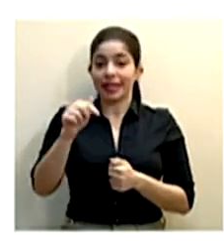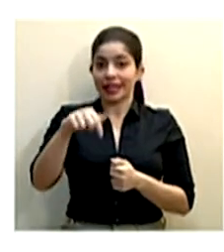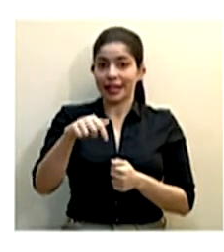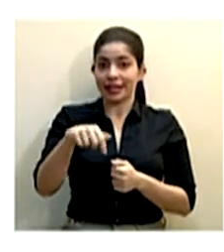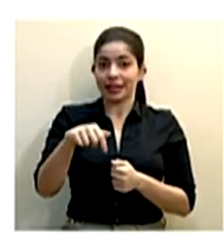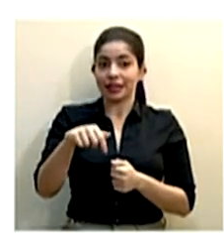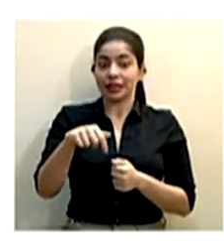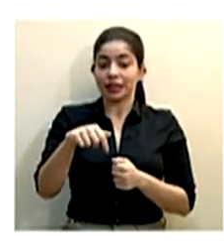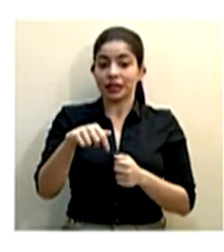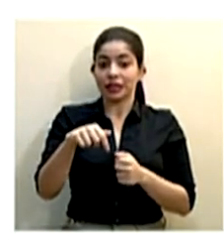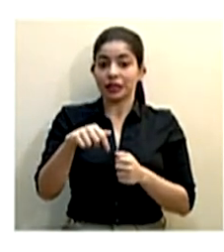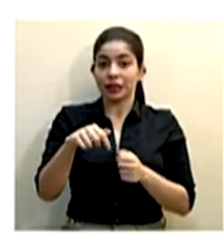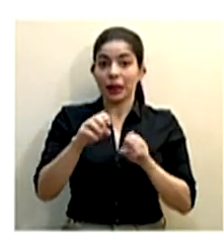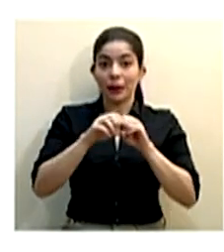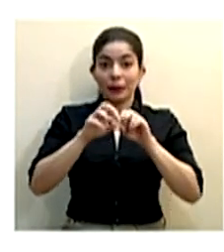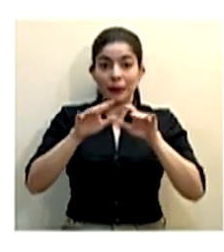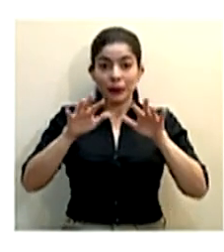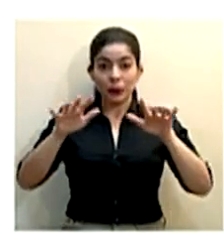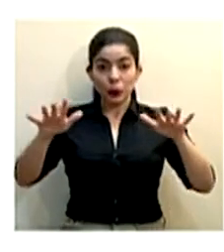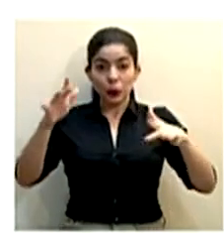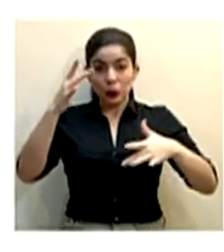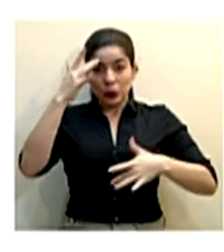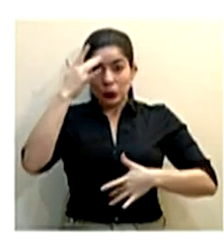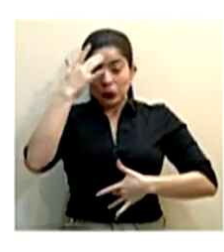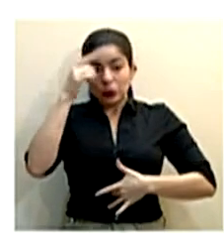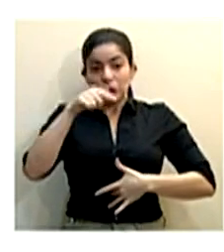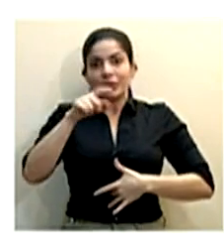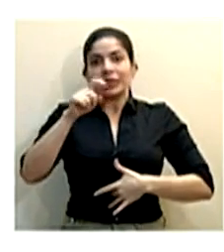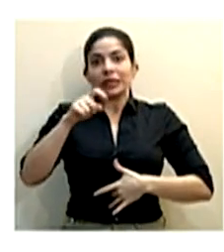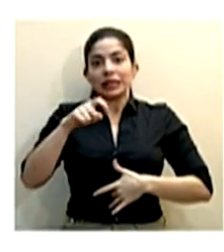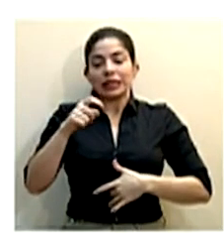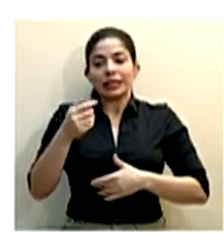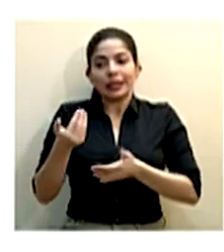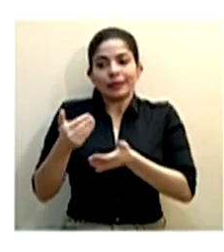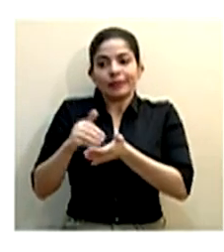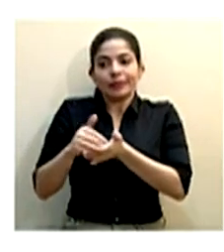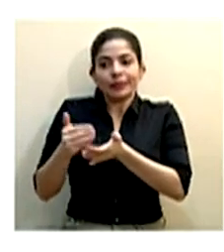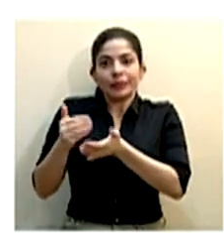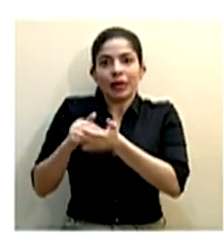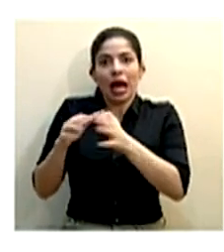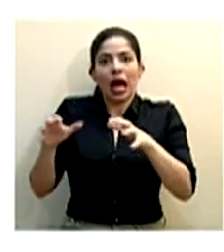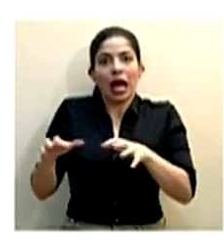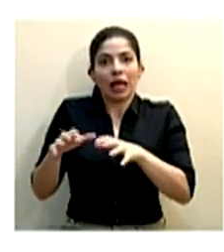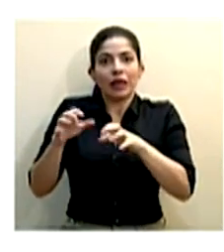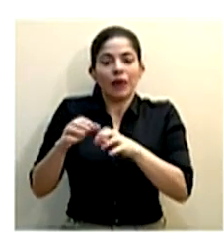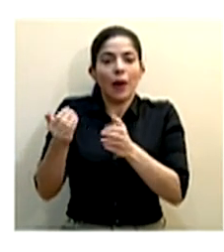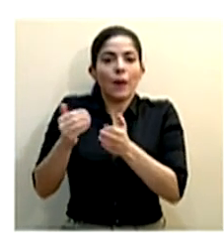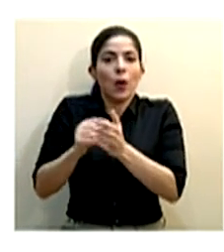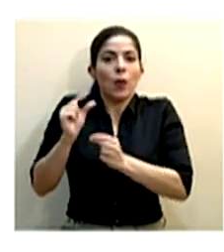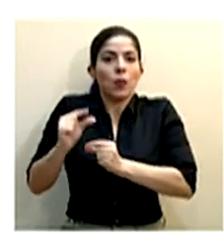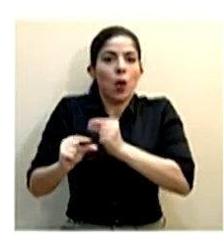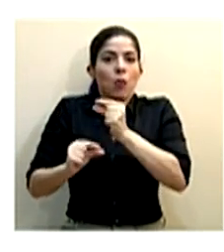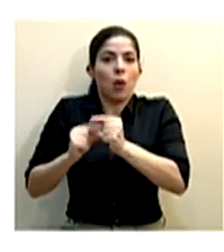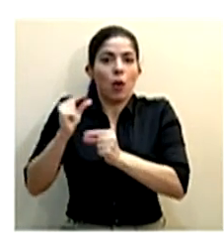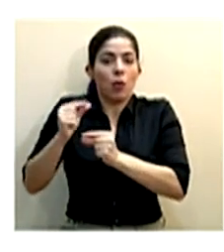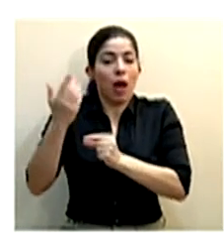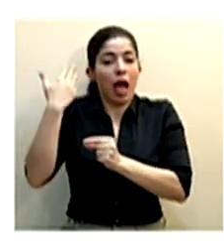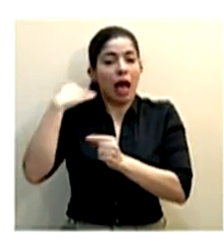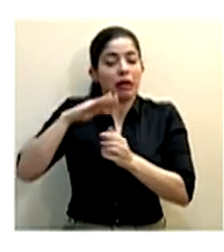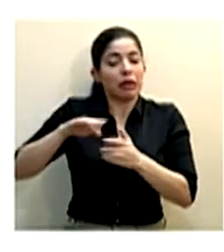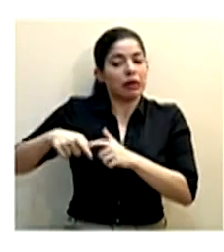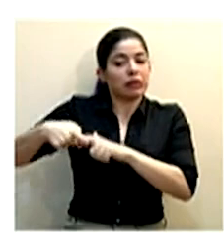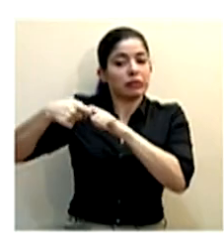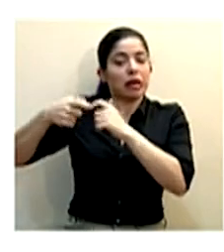la extensión de la pandemia requiere que vayamos reincorporando actividades, vayamos retomando lo que hemos dejado un poco de lado,